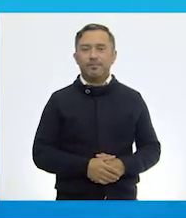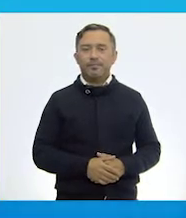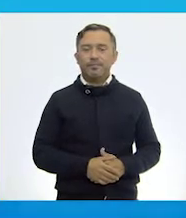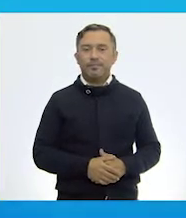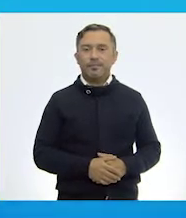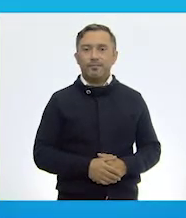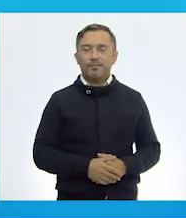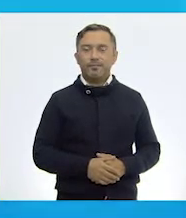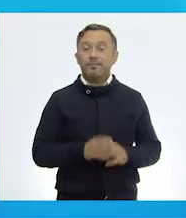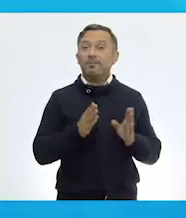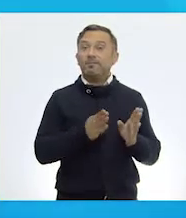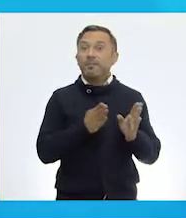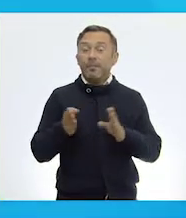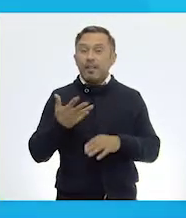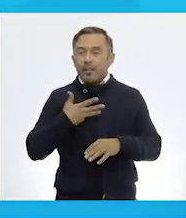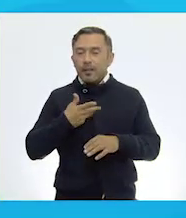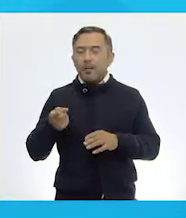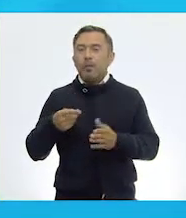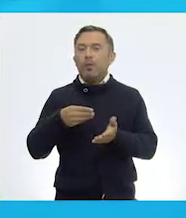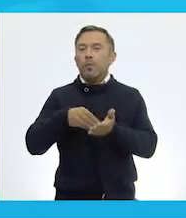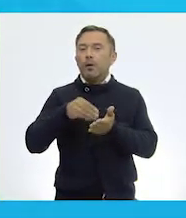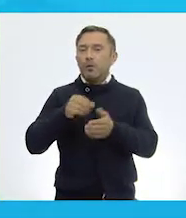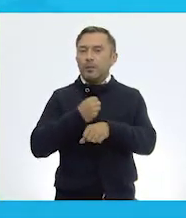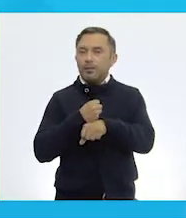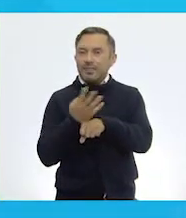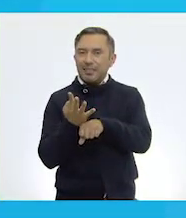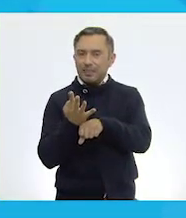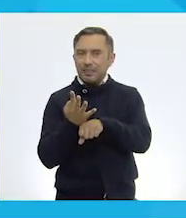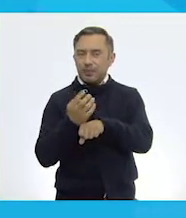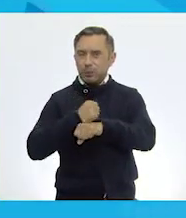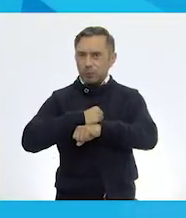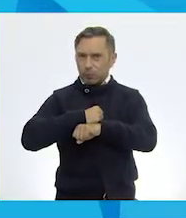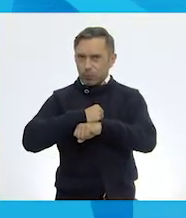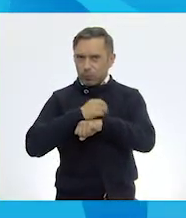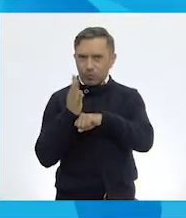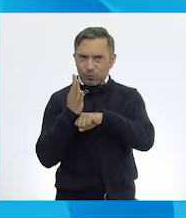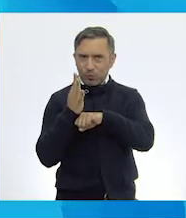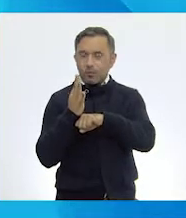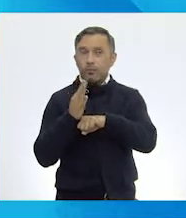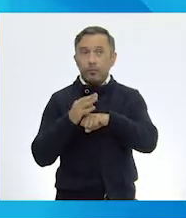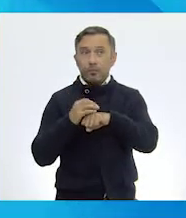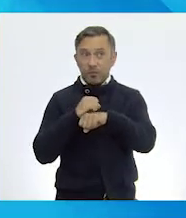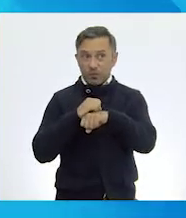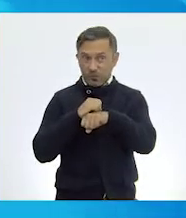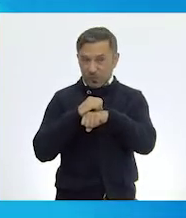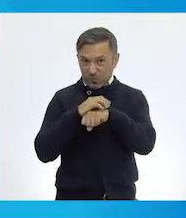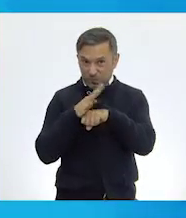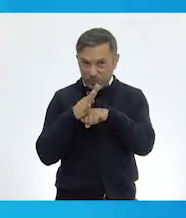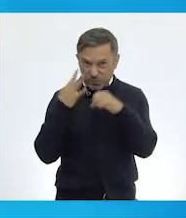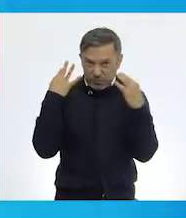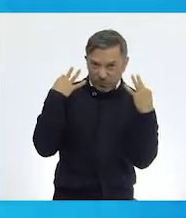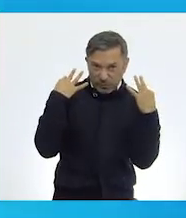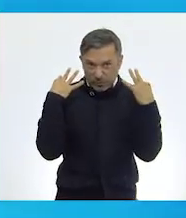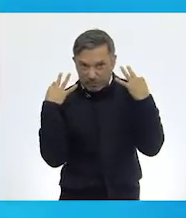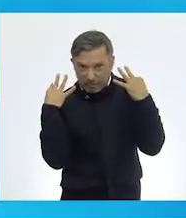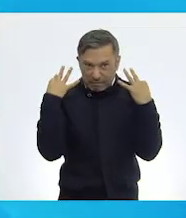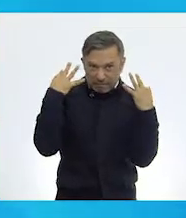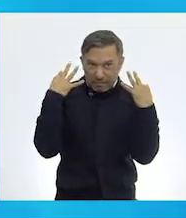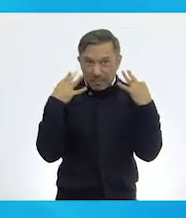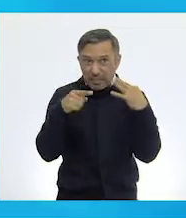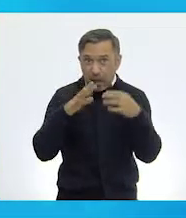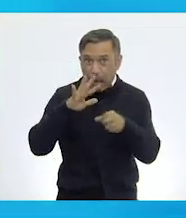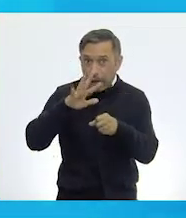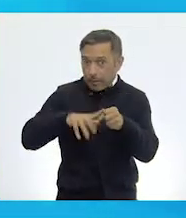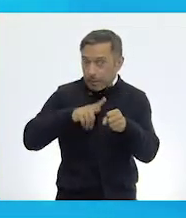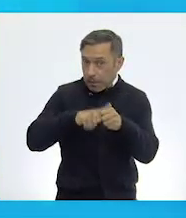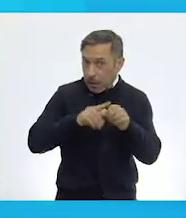También tenemos un puerco espín. Un puerco espín. ¿Un puerco espín será un animal doméstico o